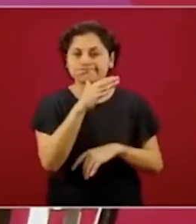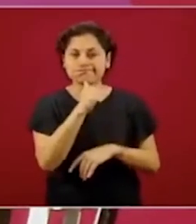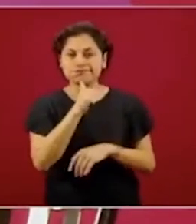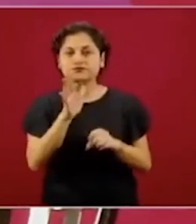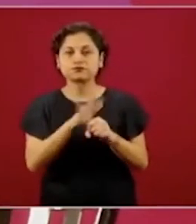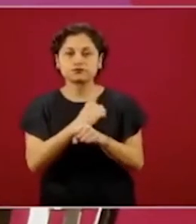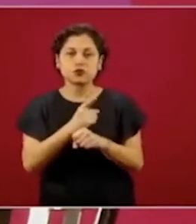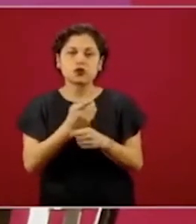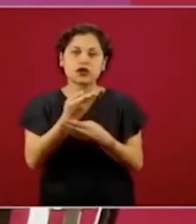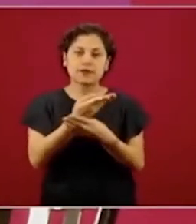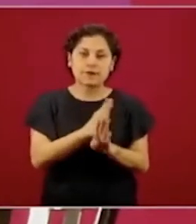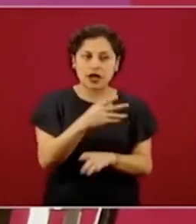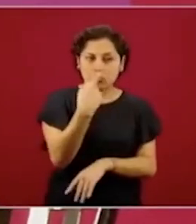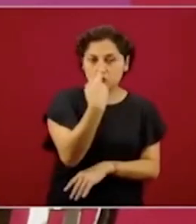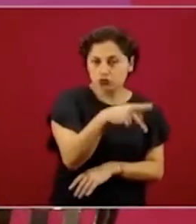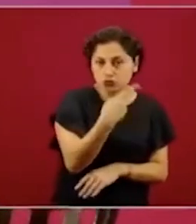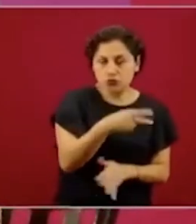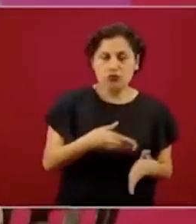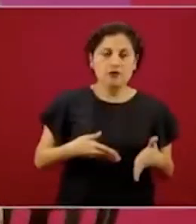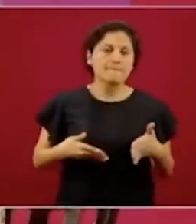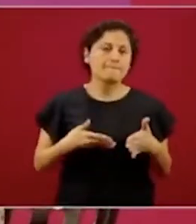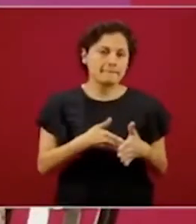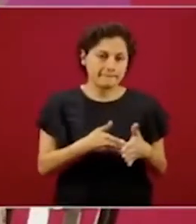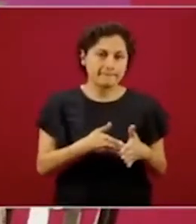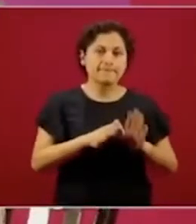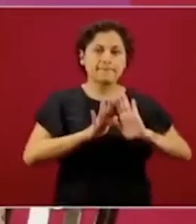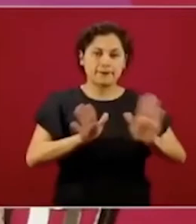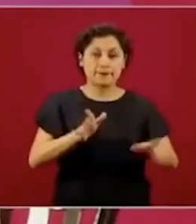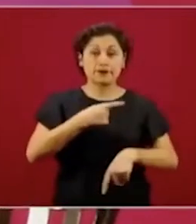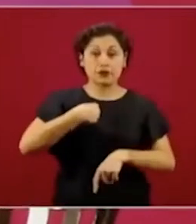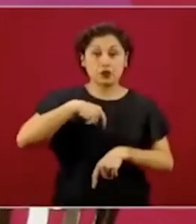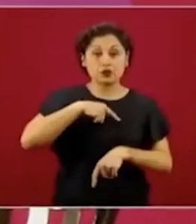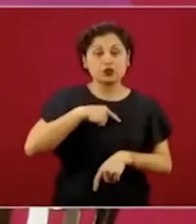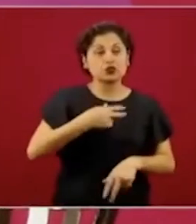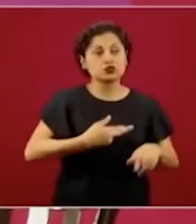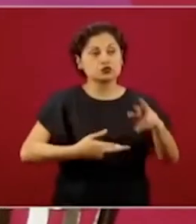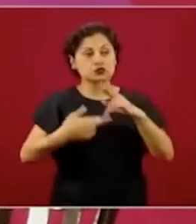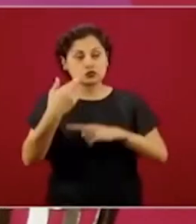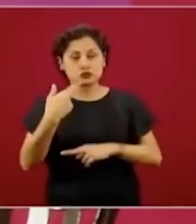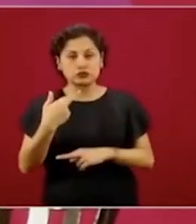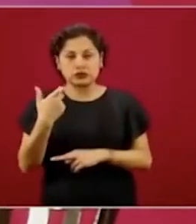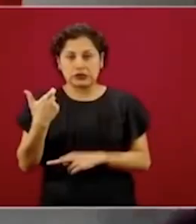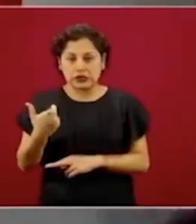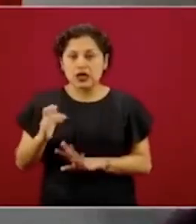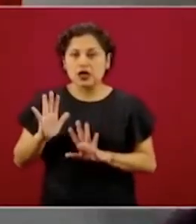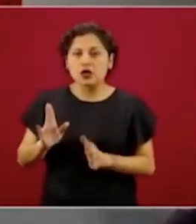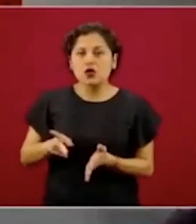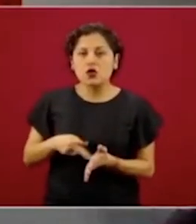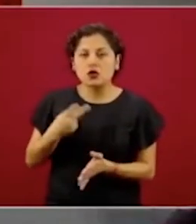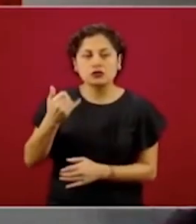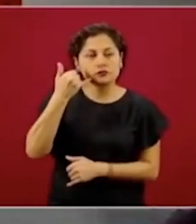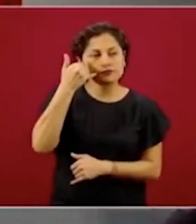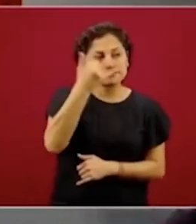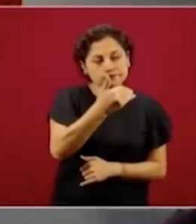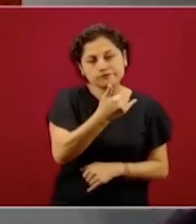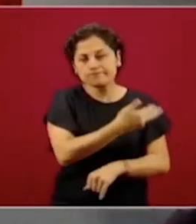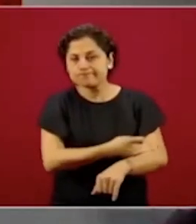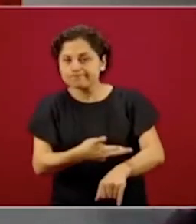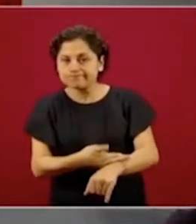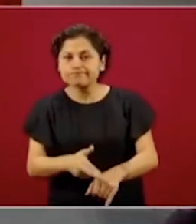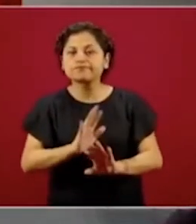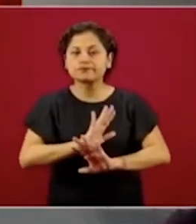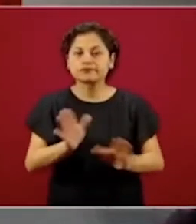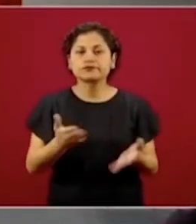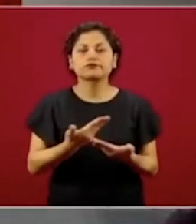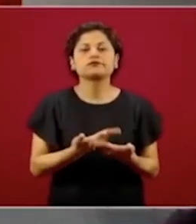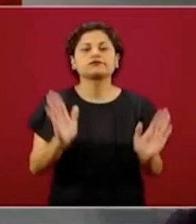para cumplir con esa demanda que manifestaron. Del 15 de mayo